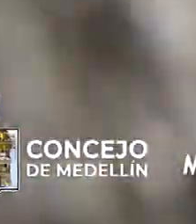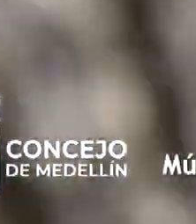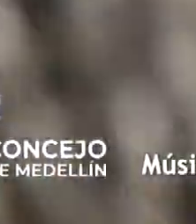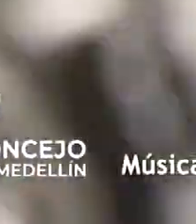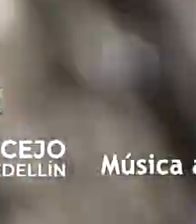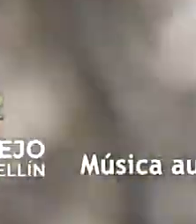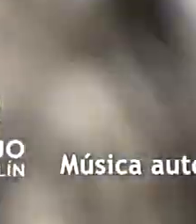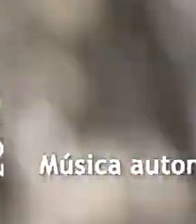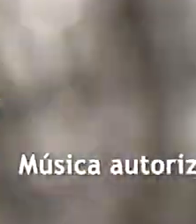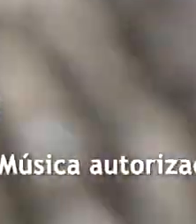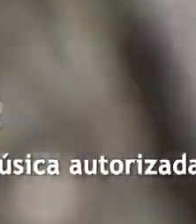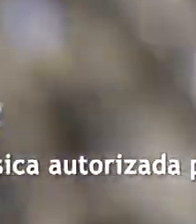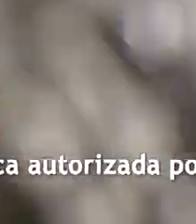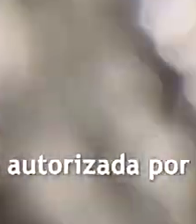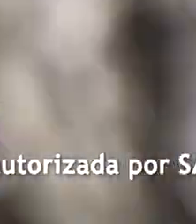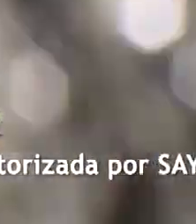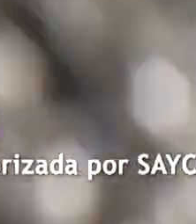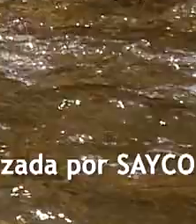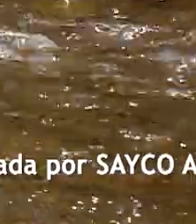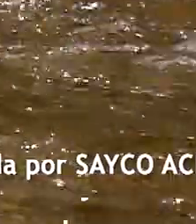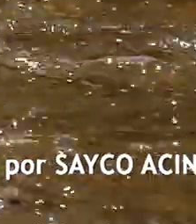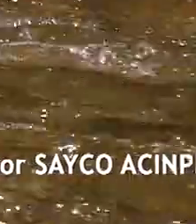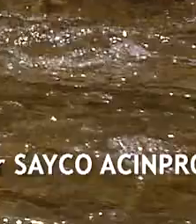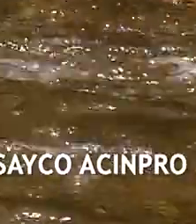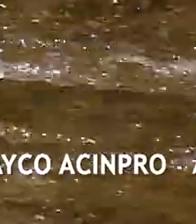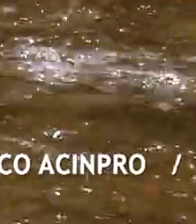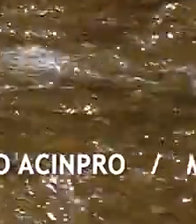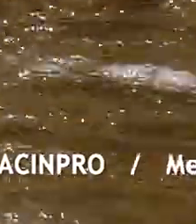Llegamos al